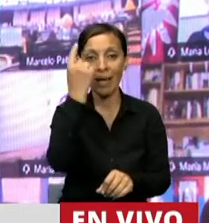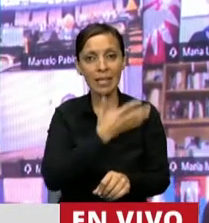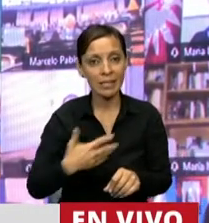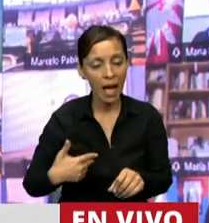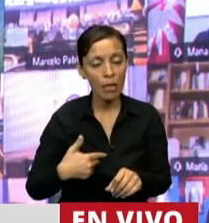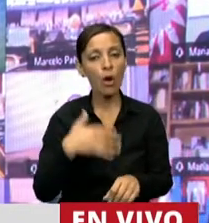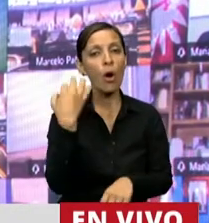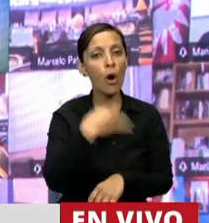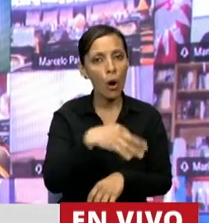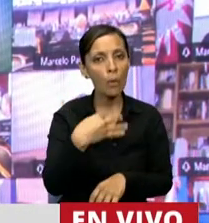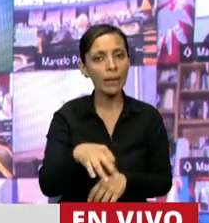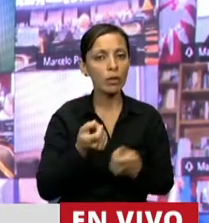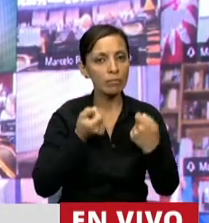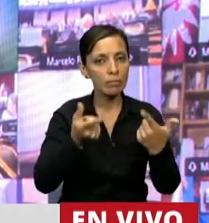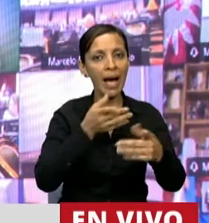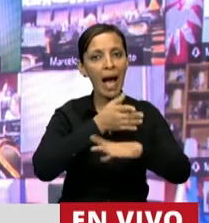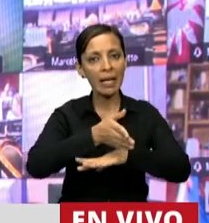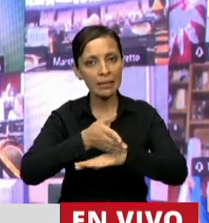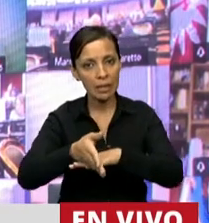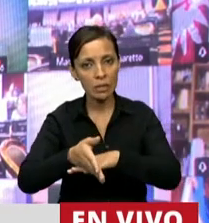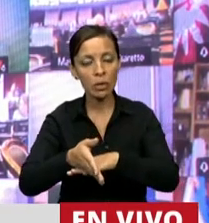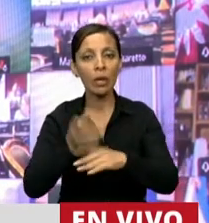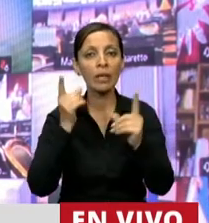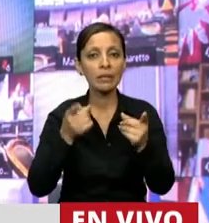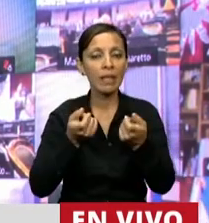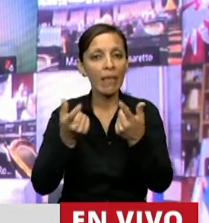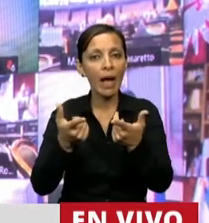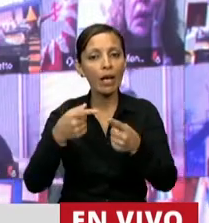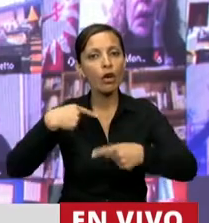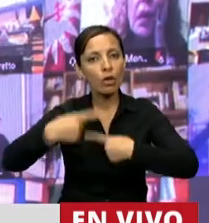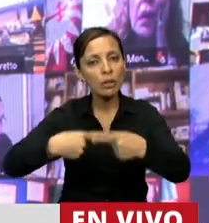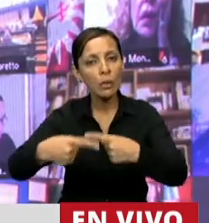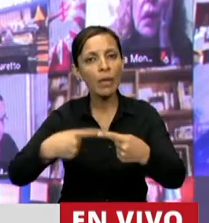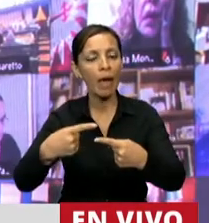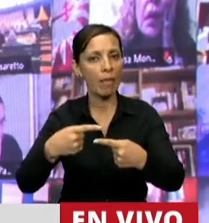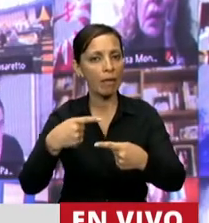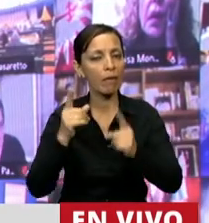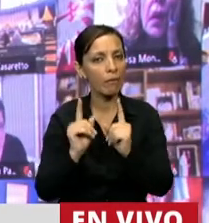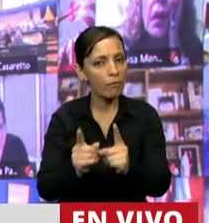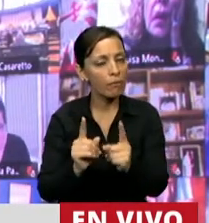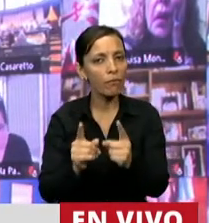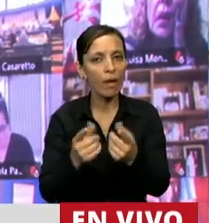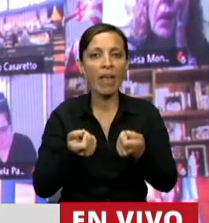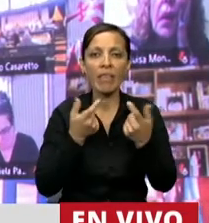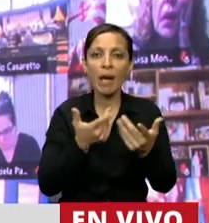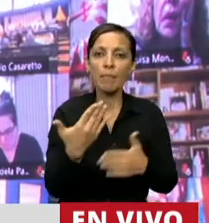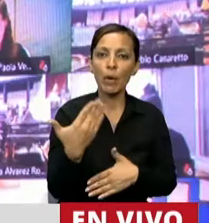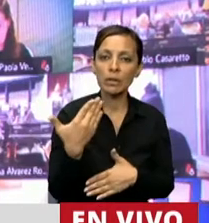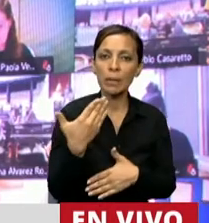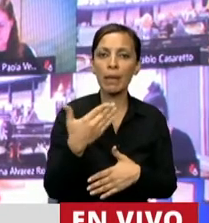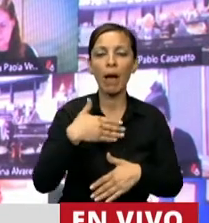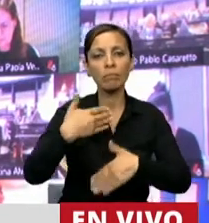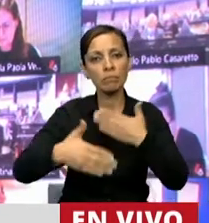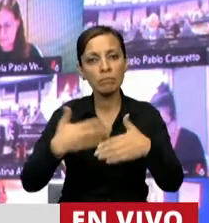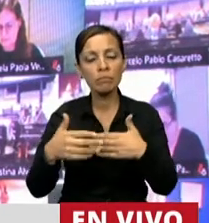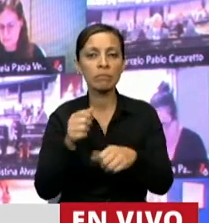solo del acceso, sino también de darle la continuidad y poderles darle la posibilidad del egreso